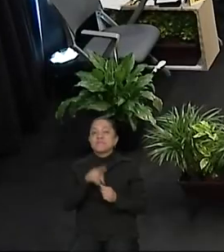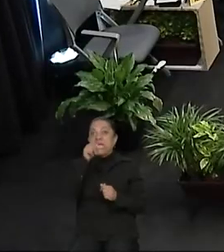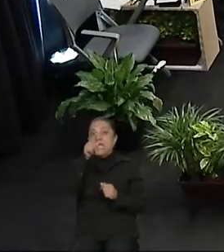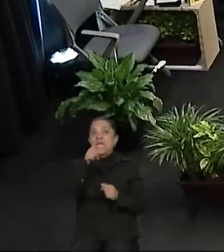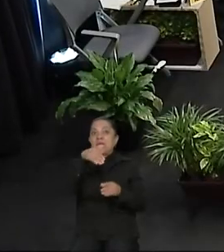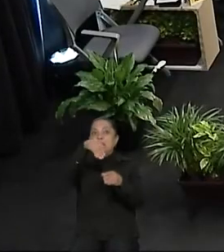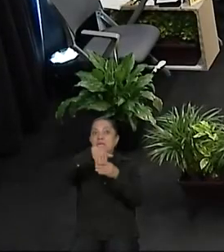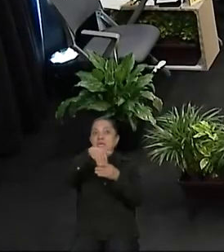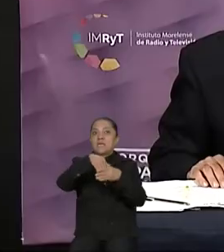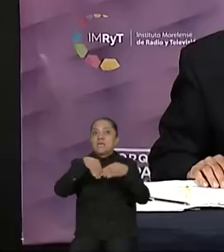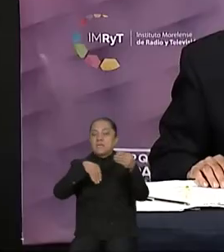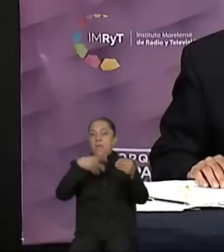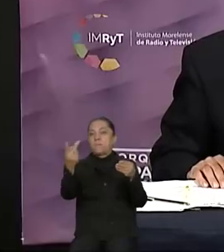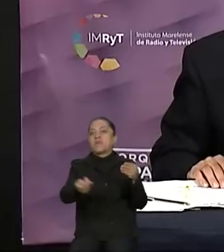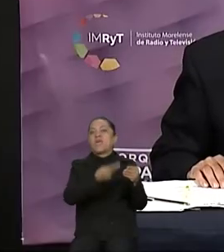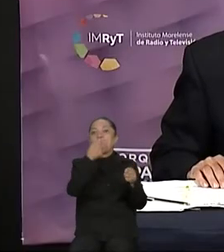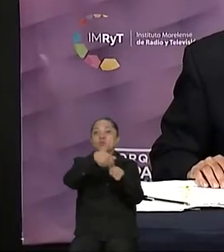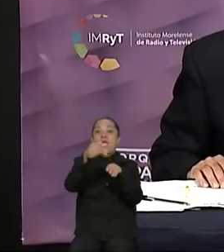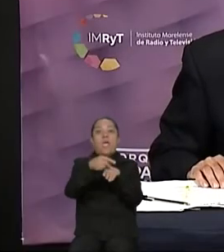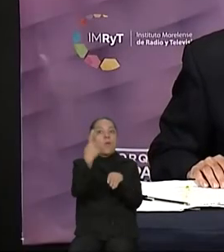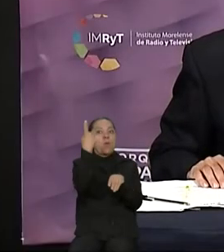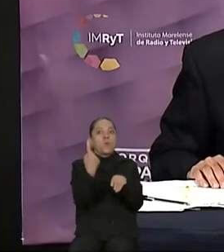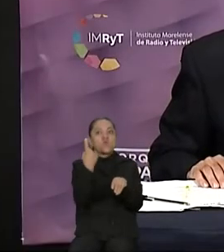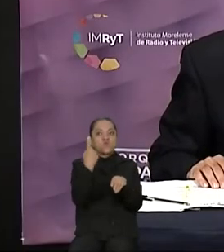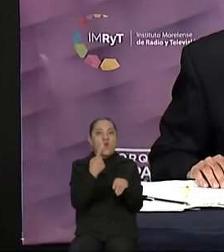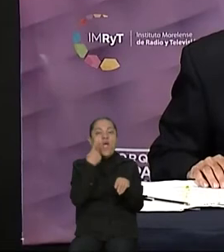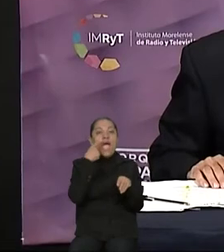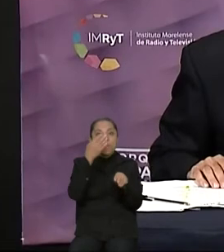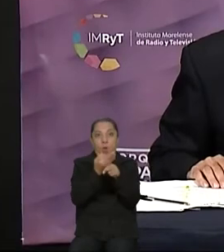pregunta número uno, la vamos a abrir en este momento.